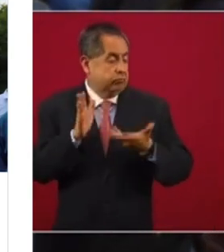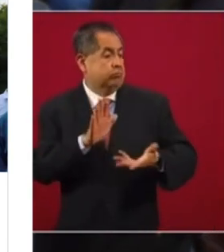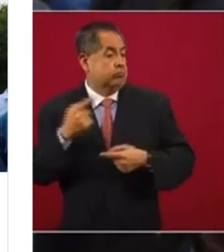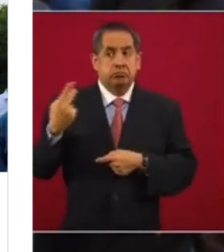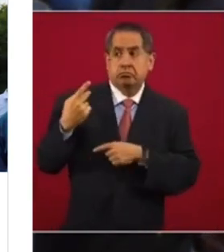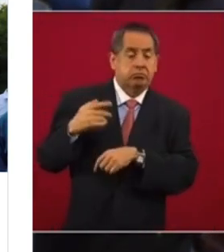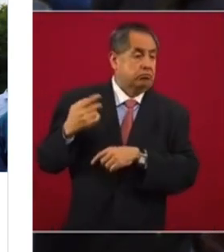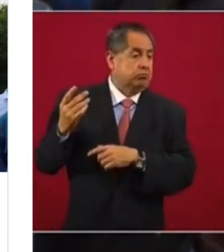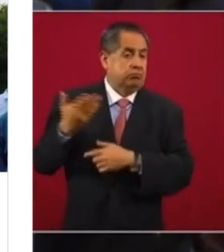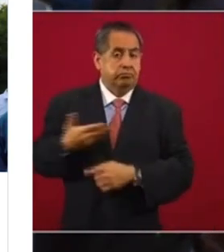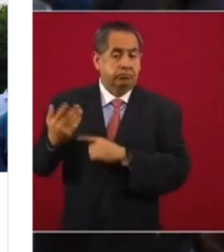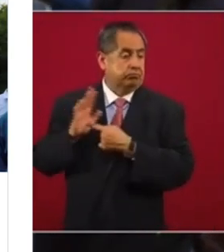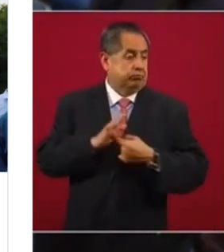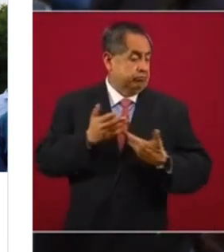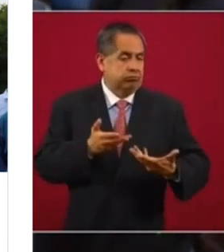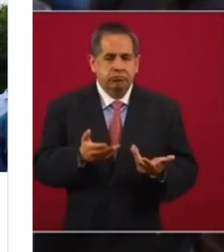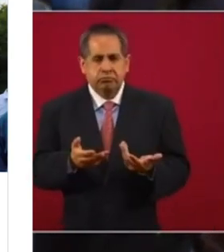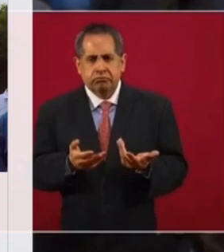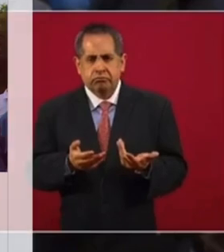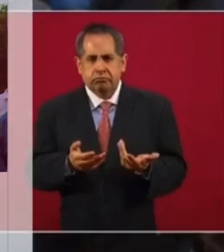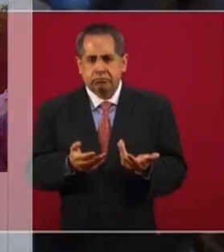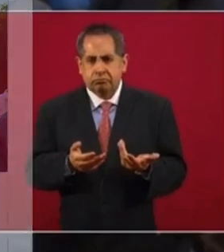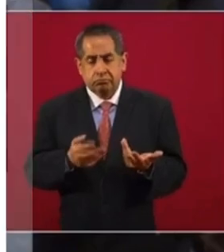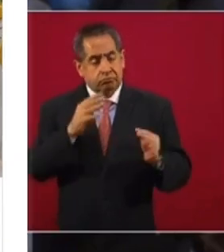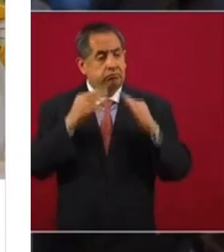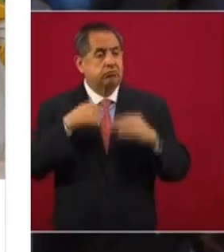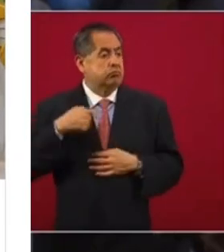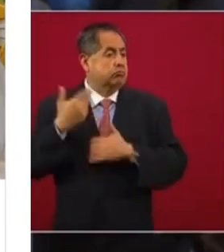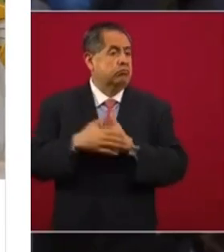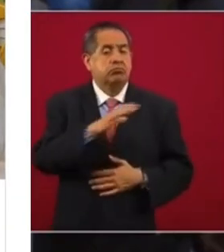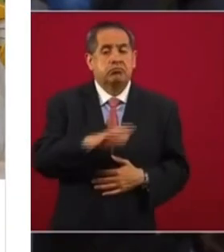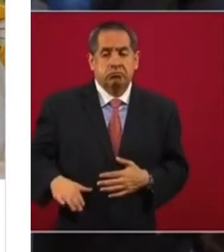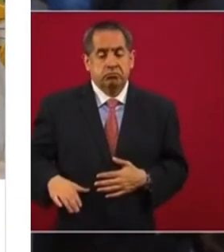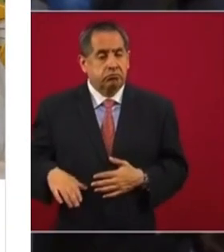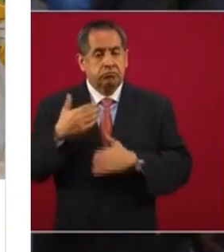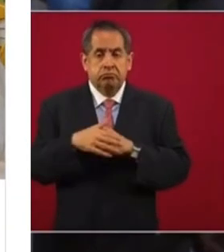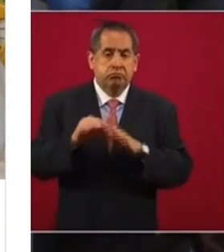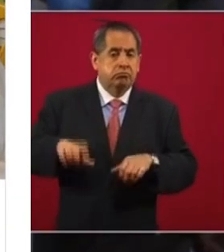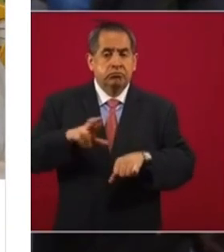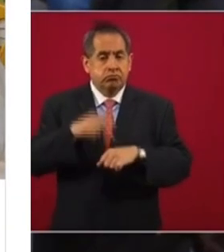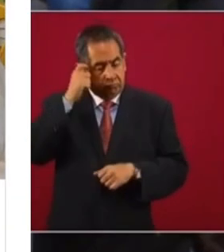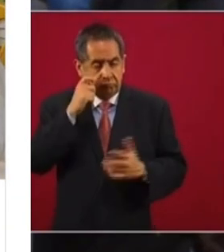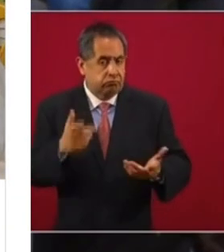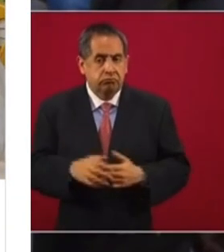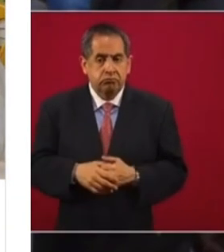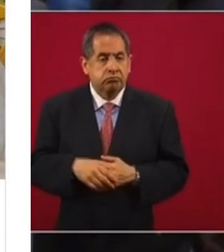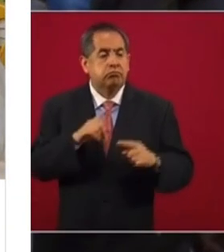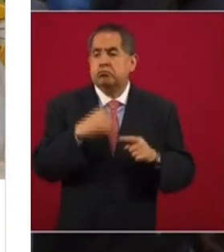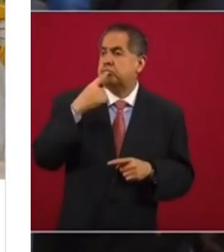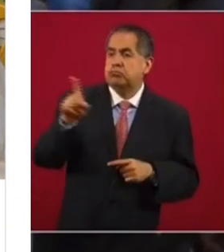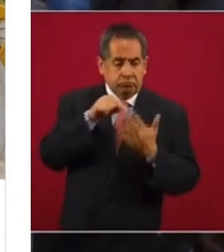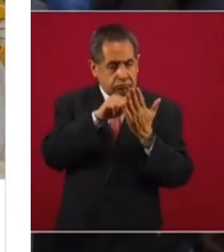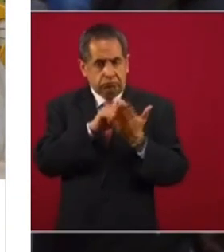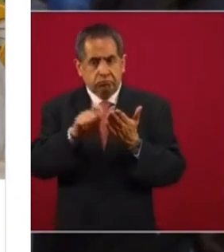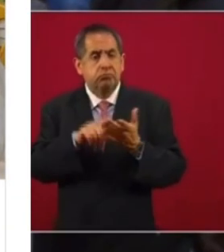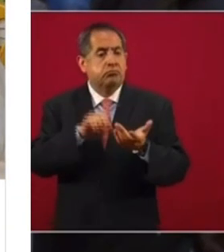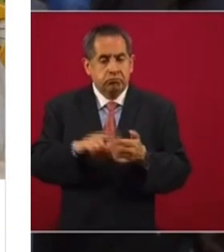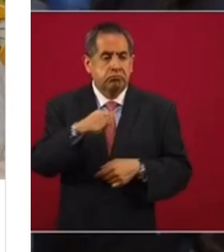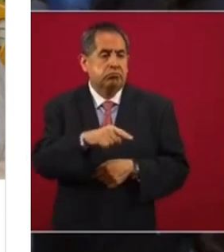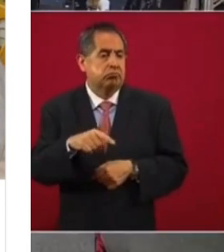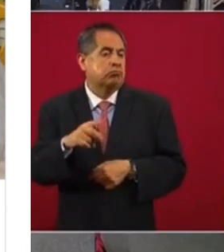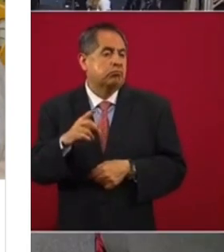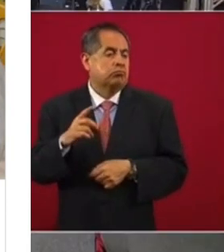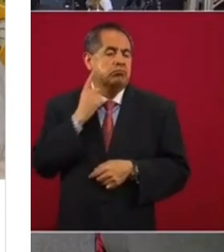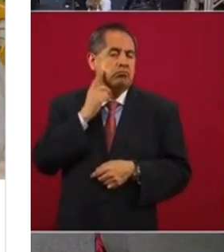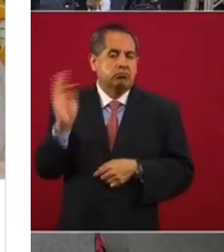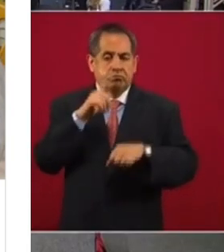imagen para ser un posible candidato a la gobernatura de Guerrero. La denuncia viene incluso de un legislador federal de Morena.